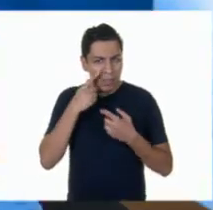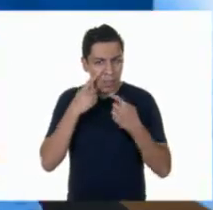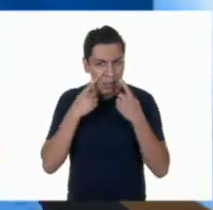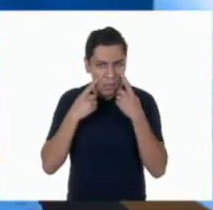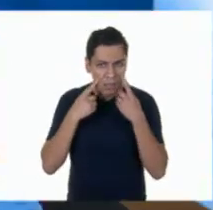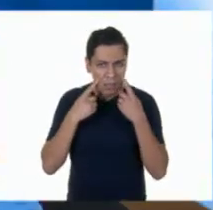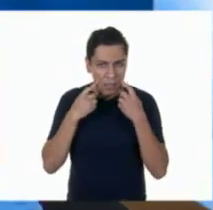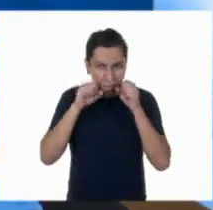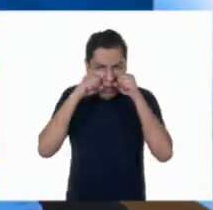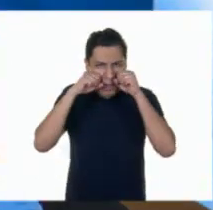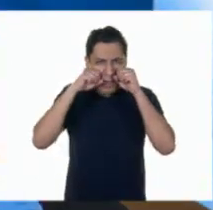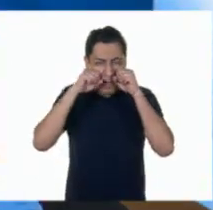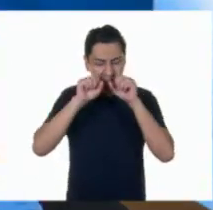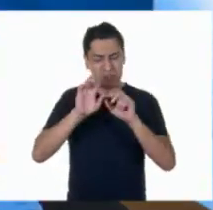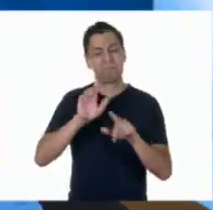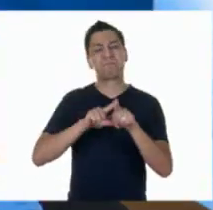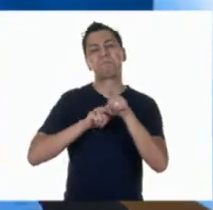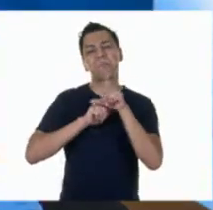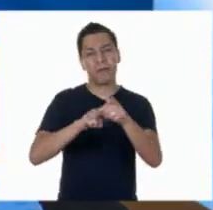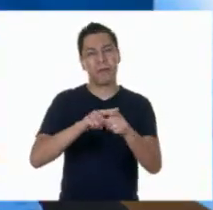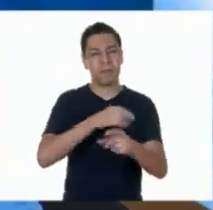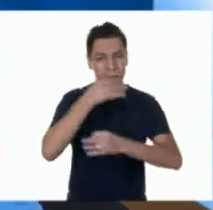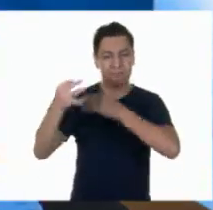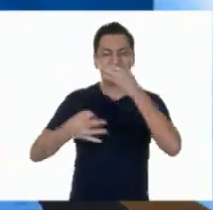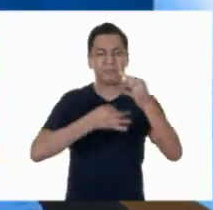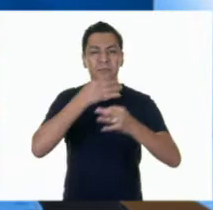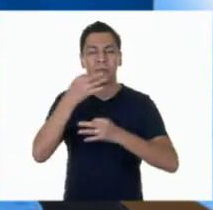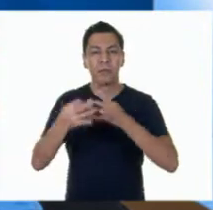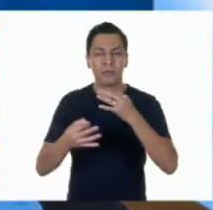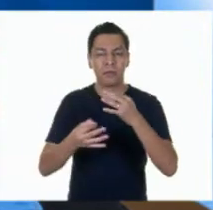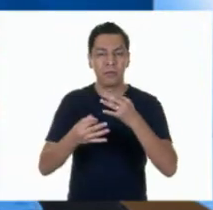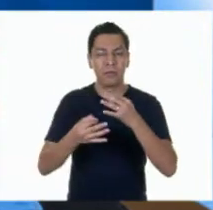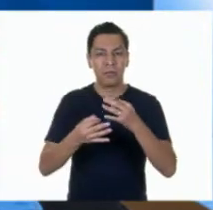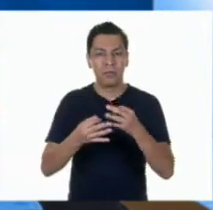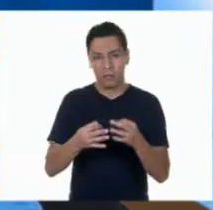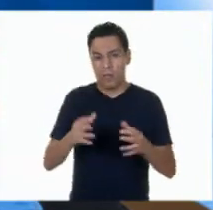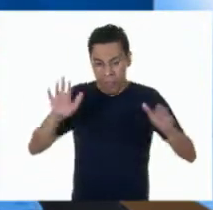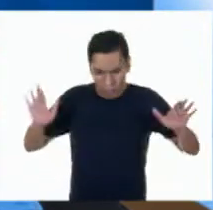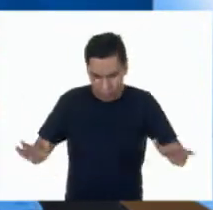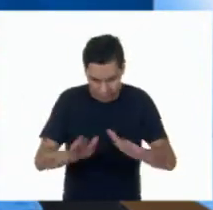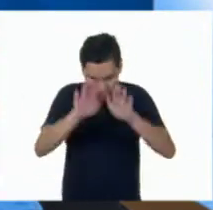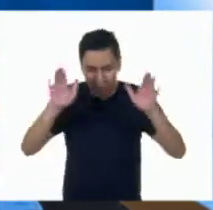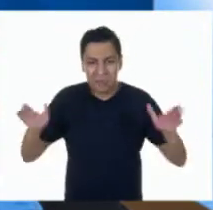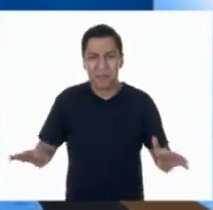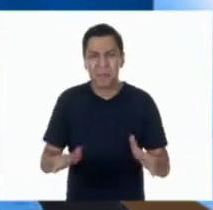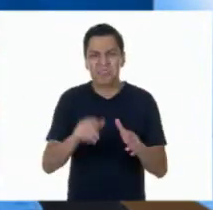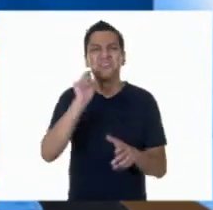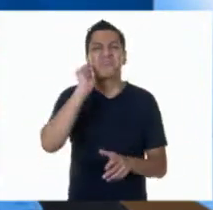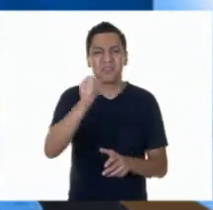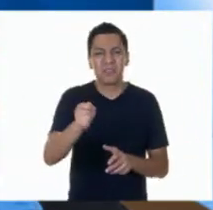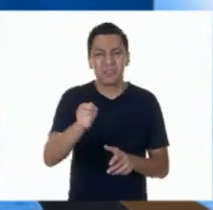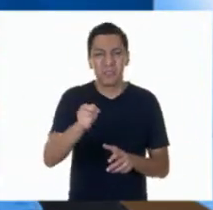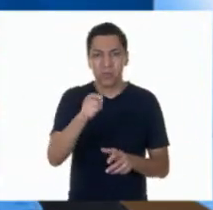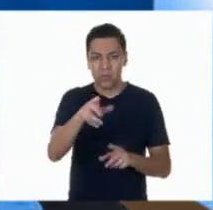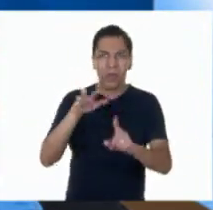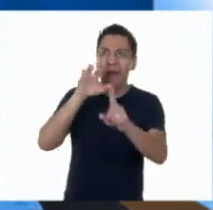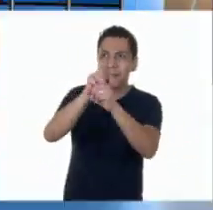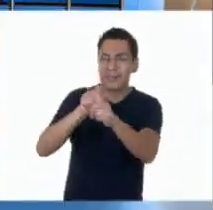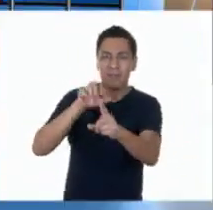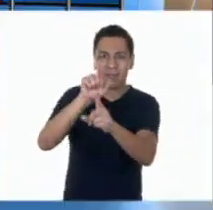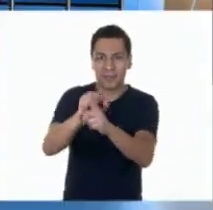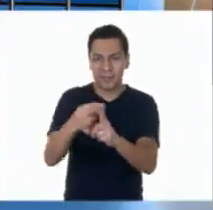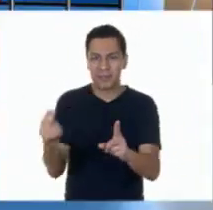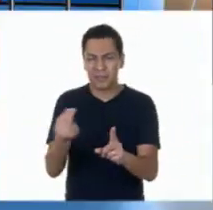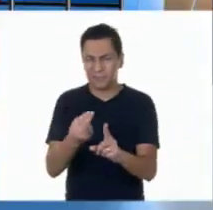Ahora hablaremos sobre la motivación, que es el impulso que permite a las personas realizar acciones y persistir para lograr en una meta.